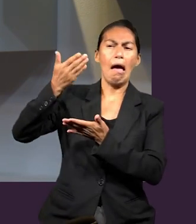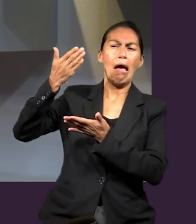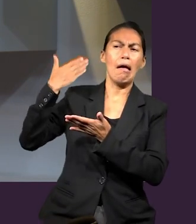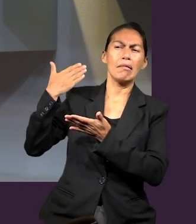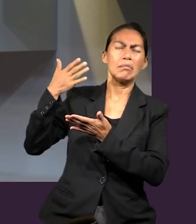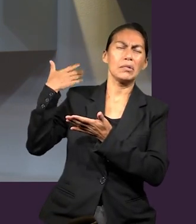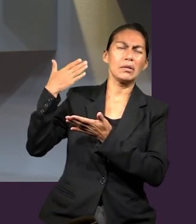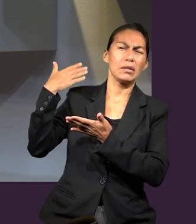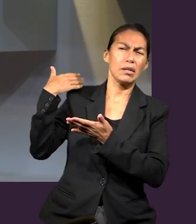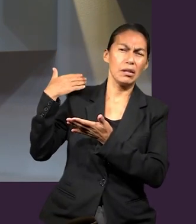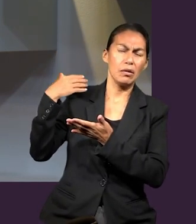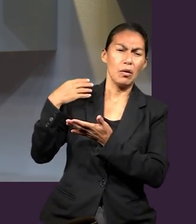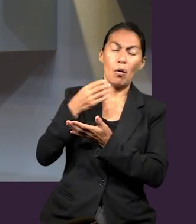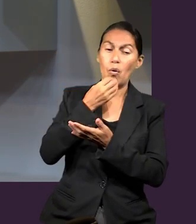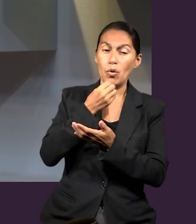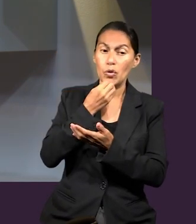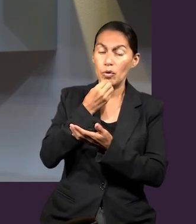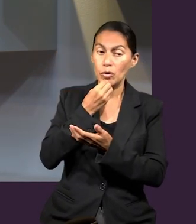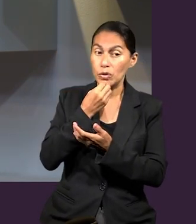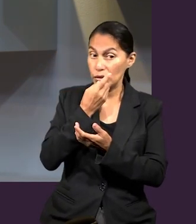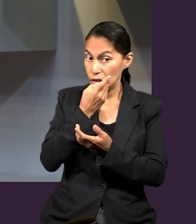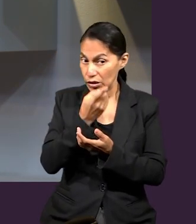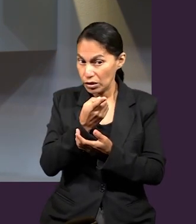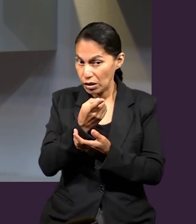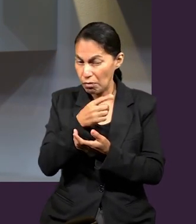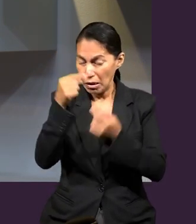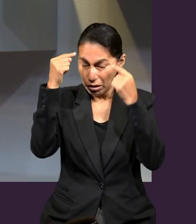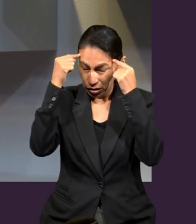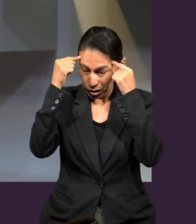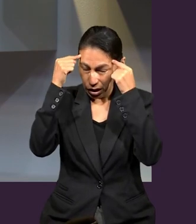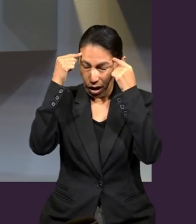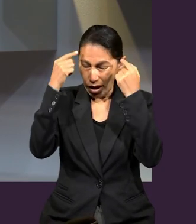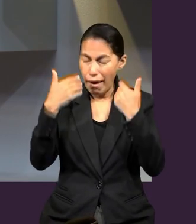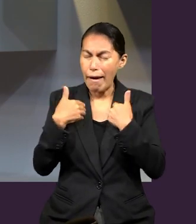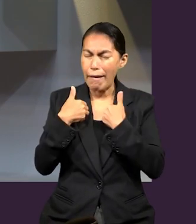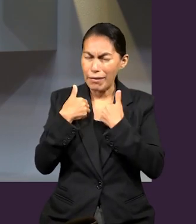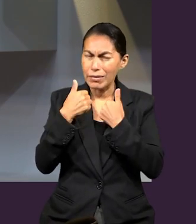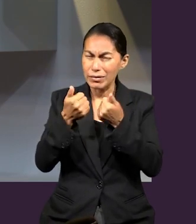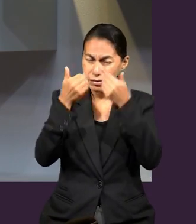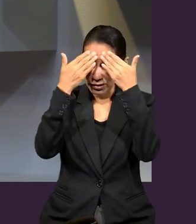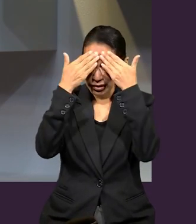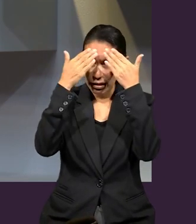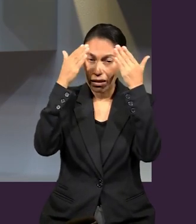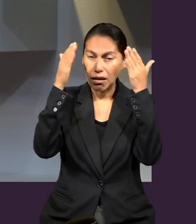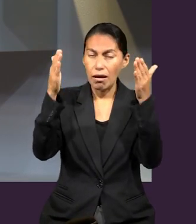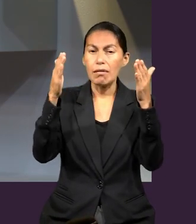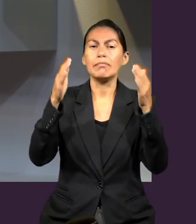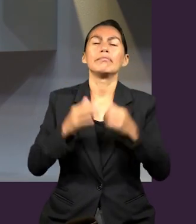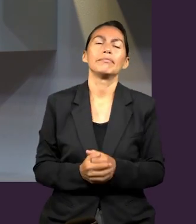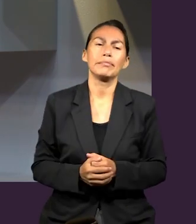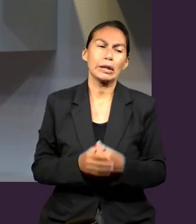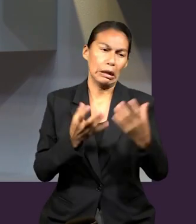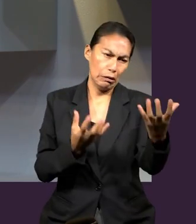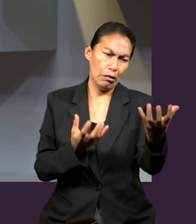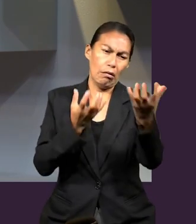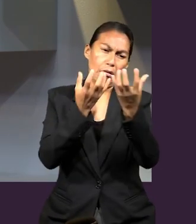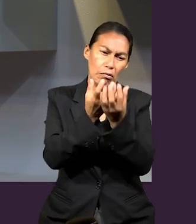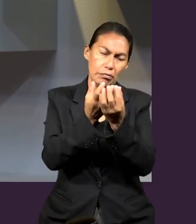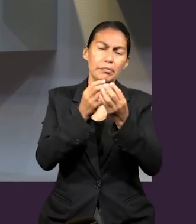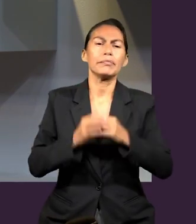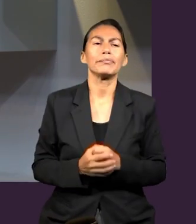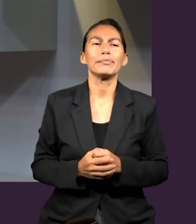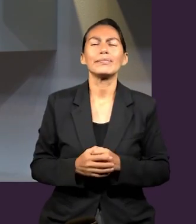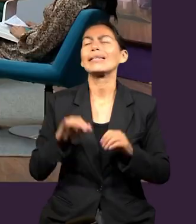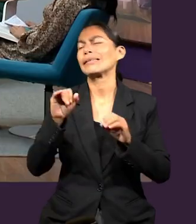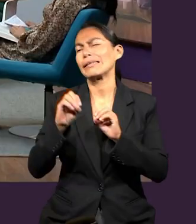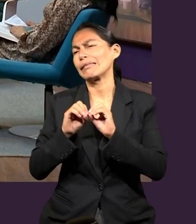usa el pasado de los judíos para poder comenzar a trabajar sus mentes y poder ayudarlos a comprender algo importante y poder